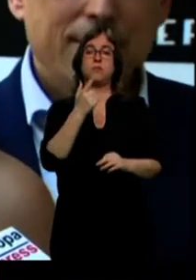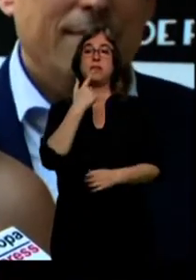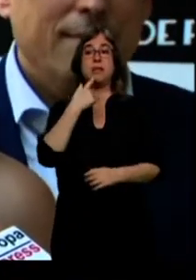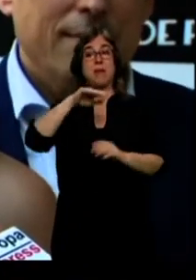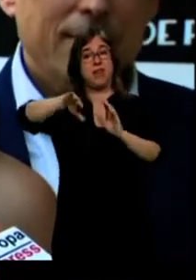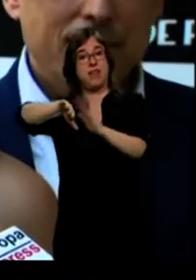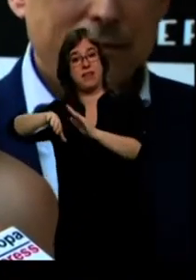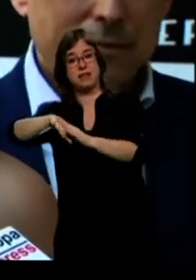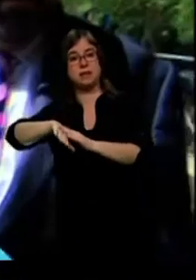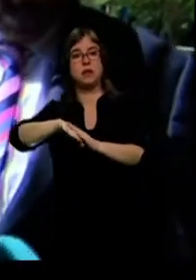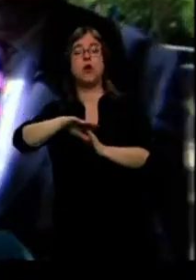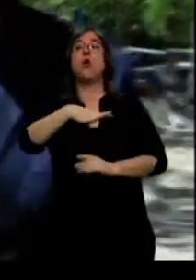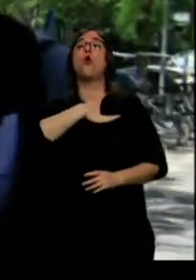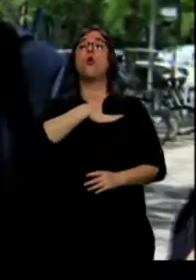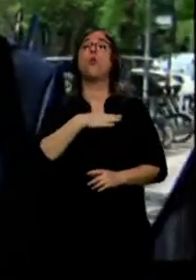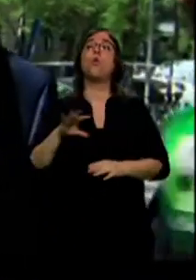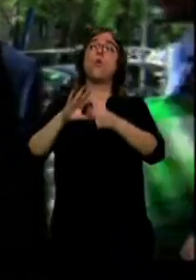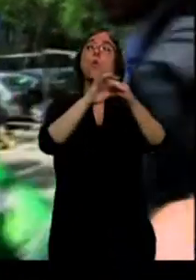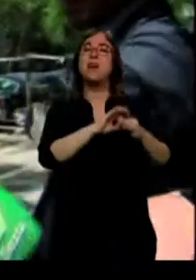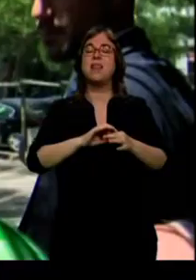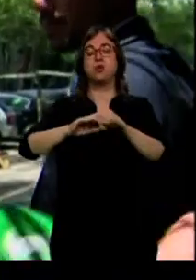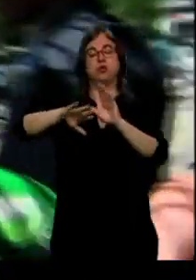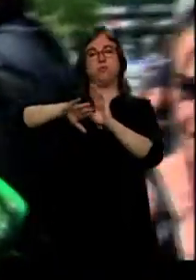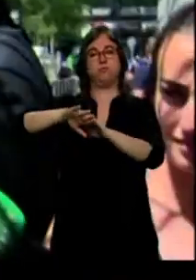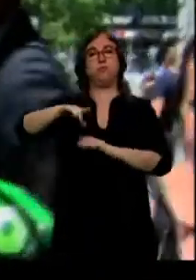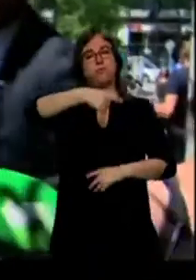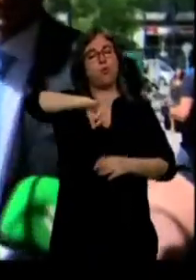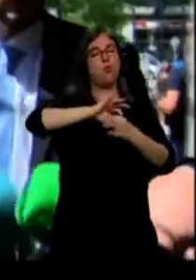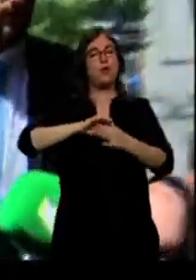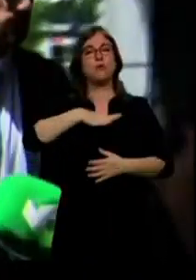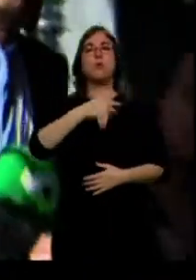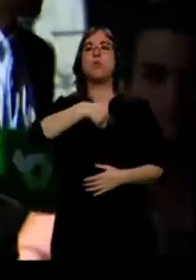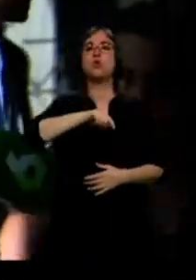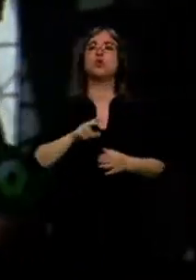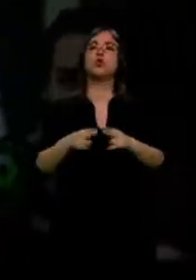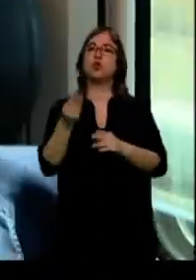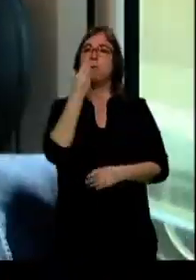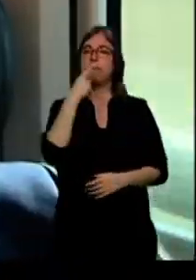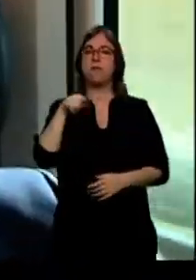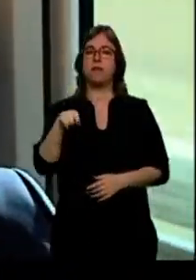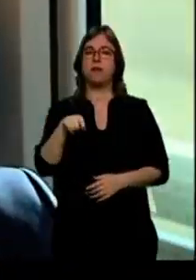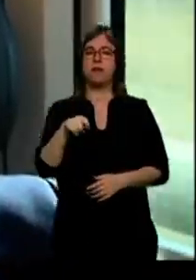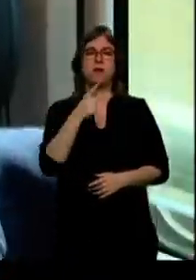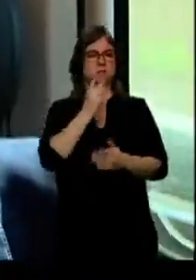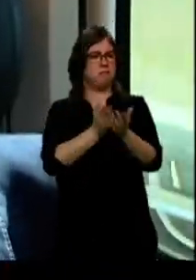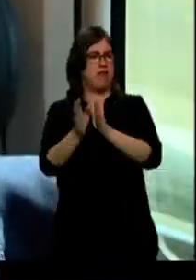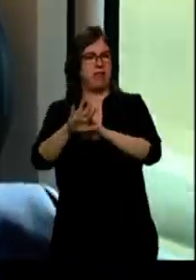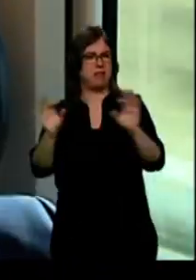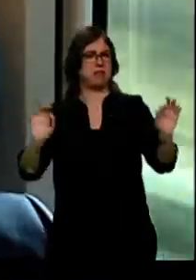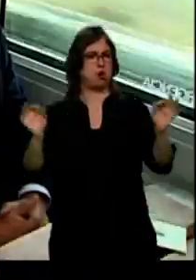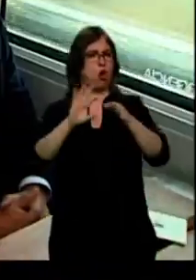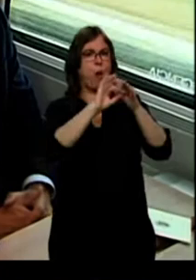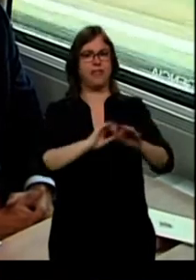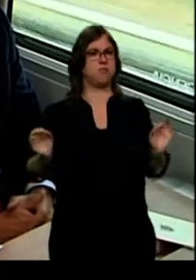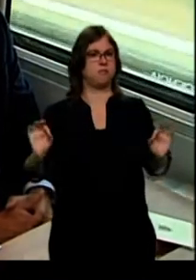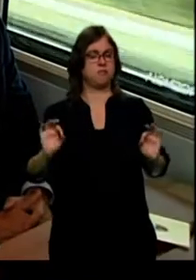Podemos es nuestro socio preferente. ...como las aspiraciones de Iglesias. No, de gobierno de coalición ya les hemos dicho que no hay. Se estancan las negociaciones con